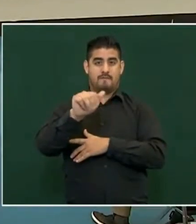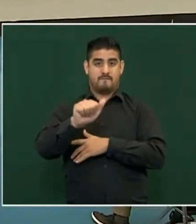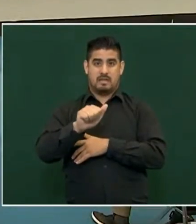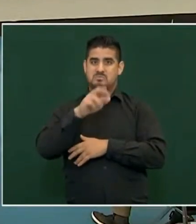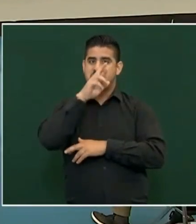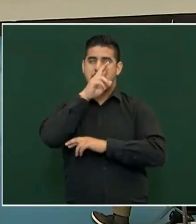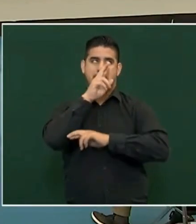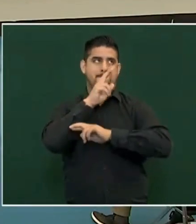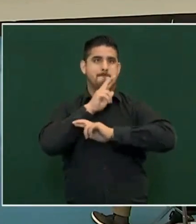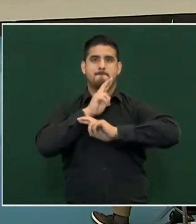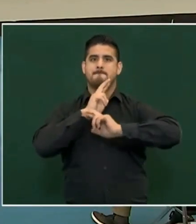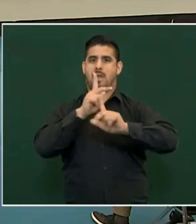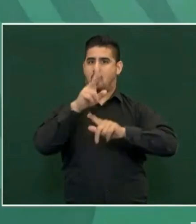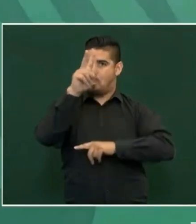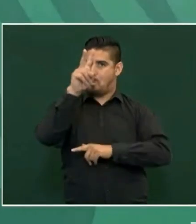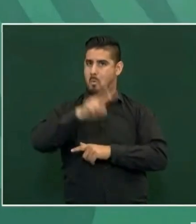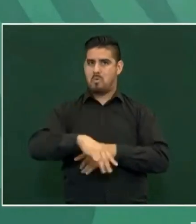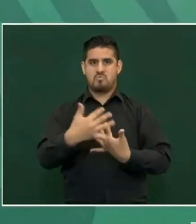mejor.